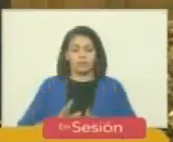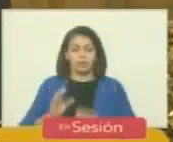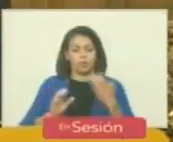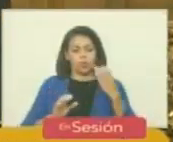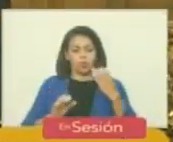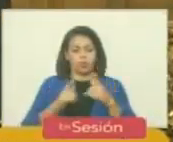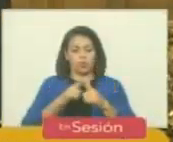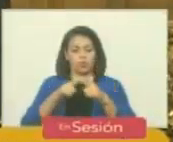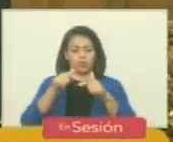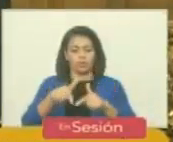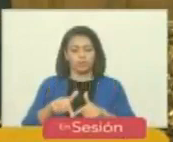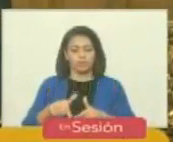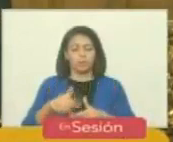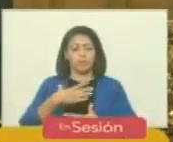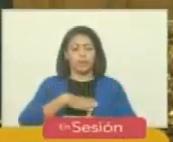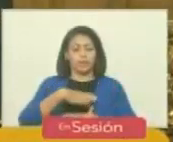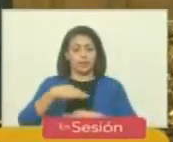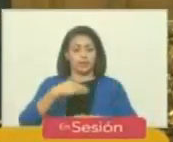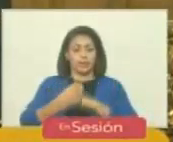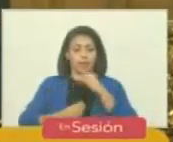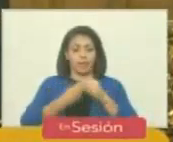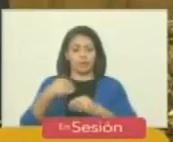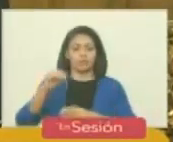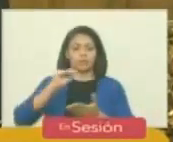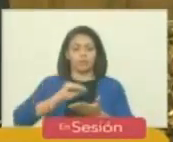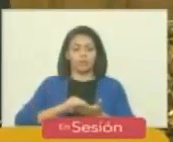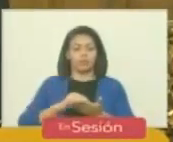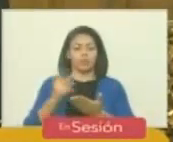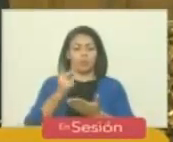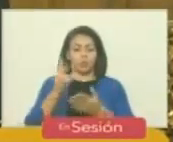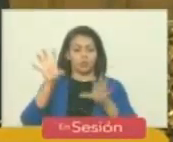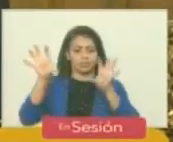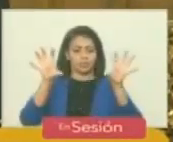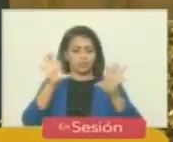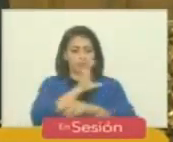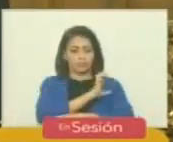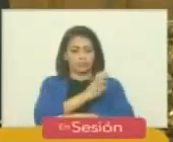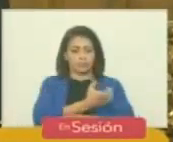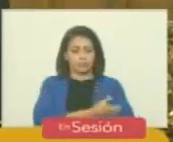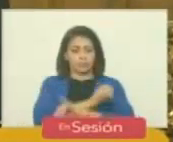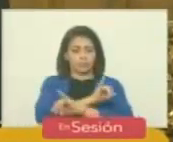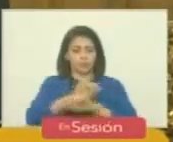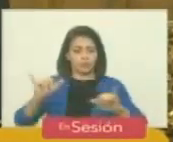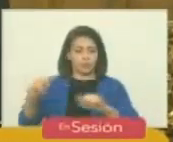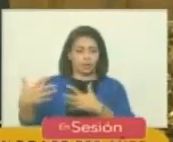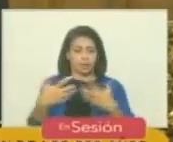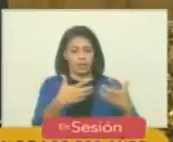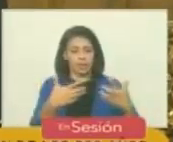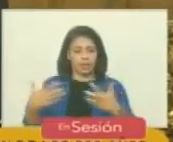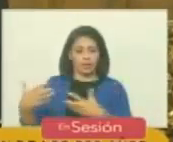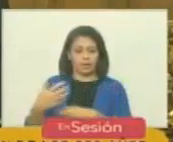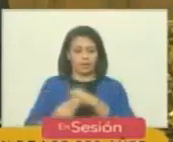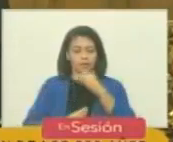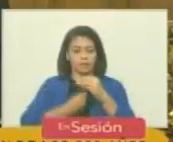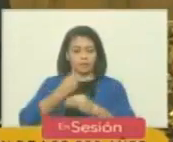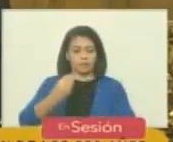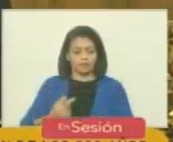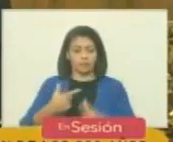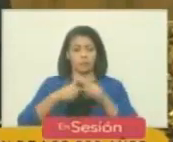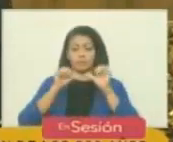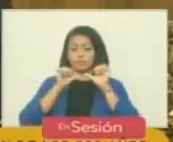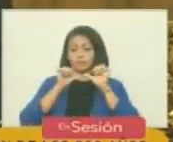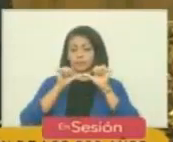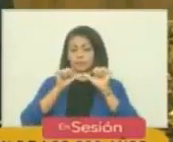colombia los intereses generales de ambos estados la enérgica terminación de la guerra que sostenemos y la